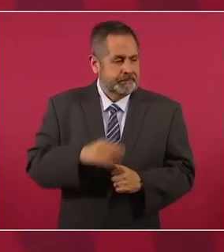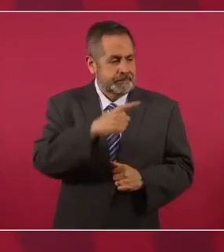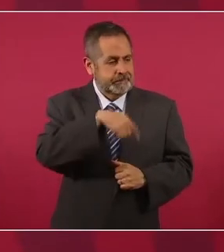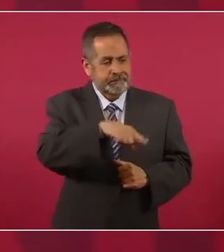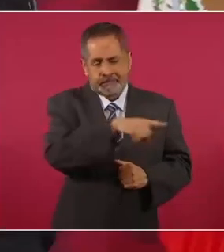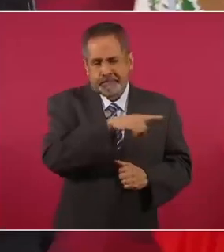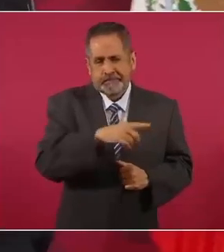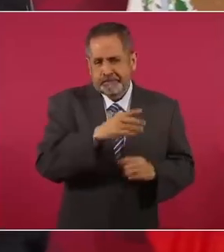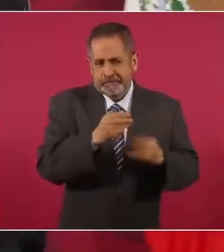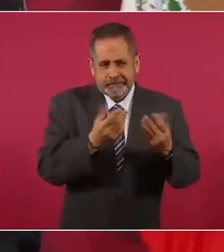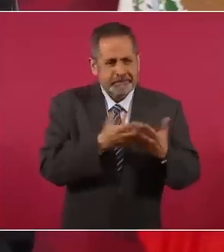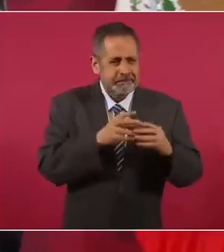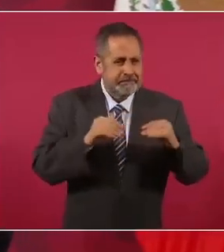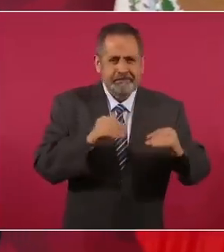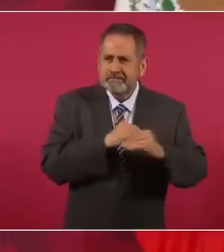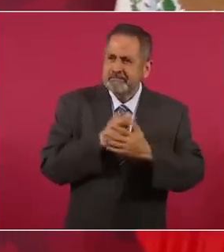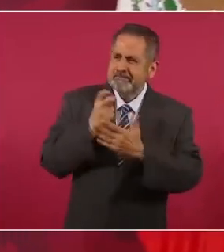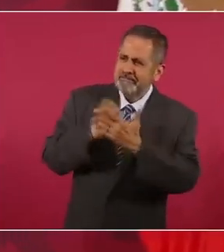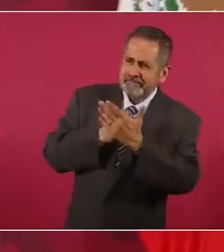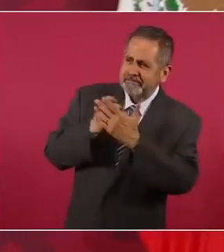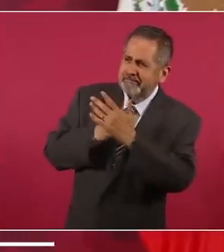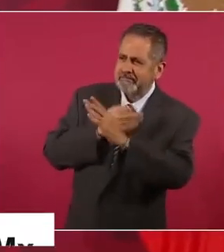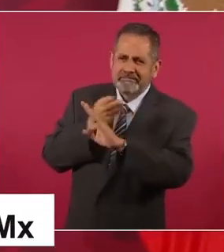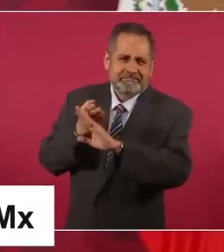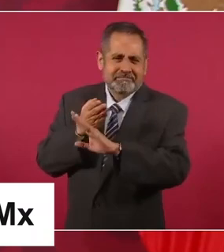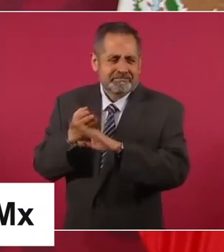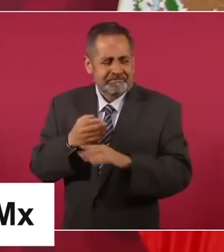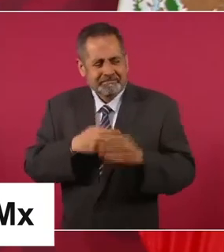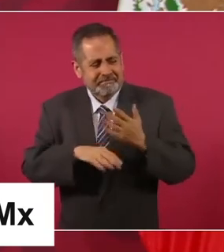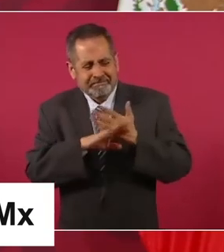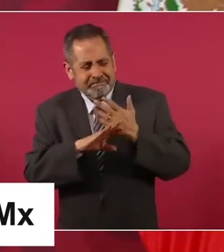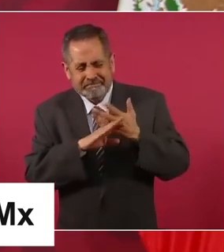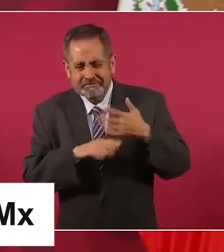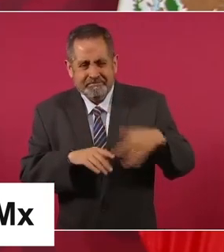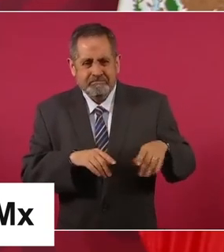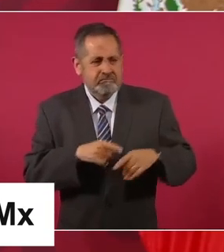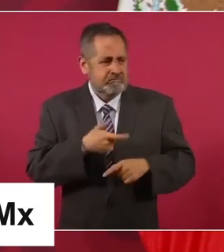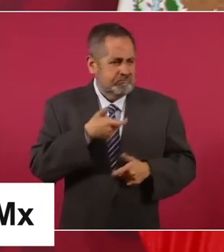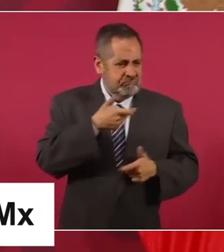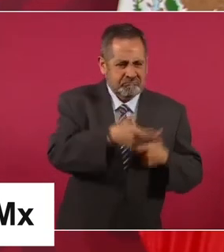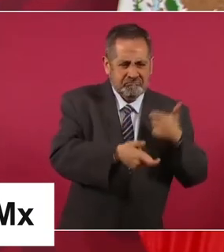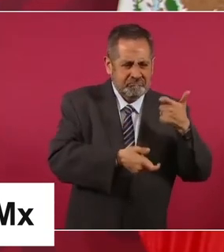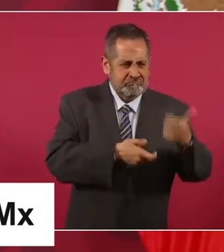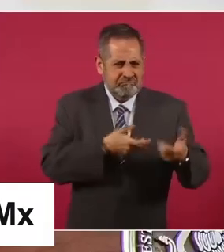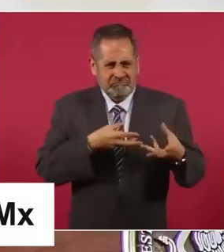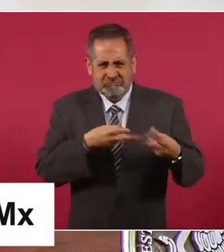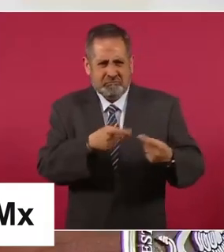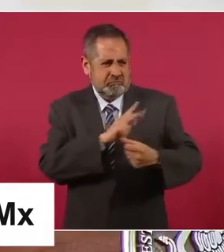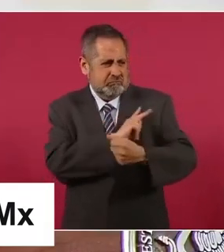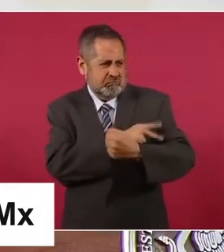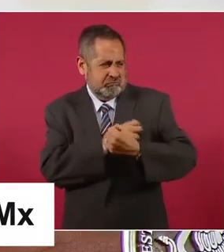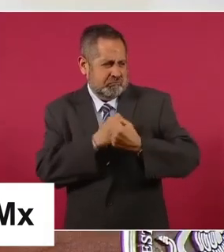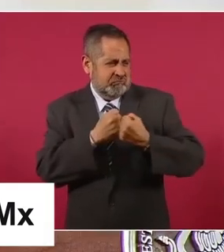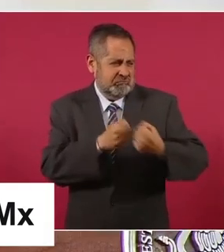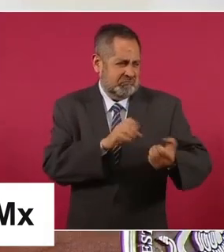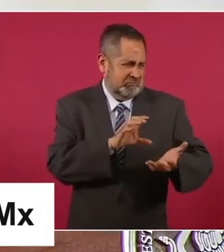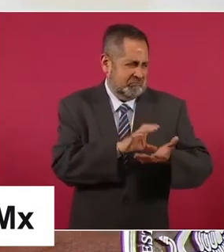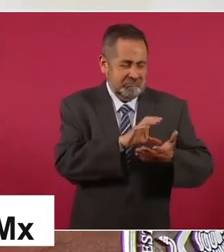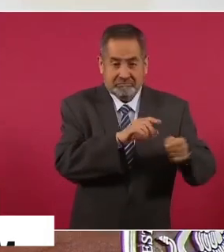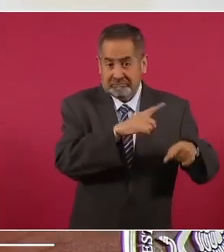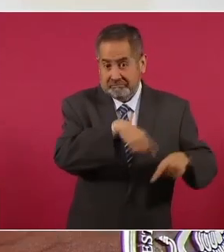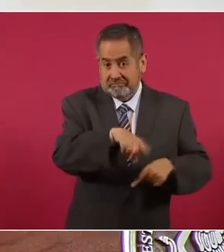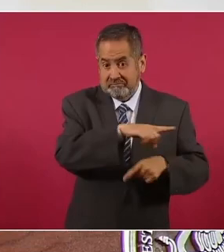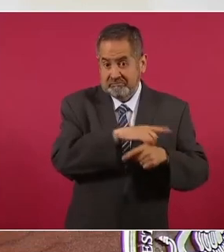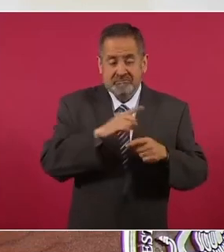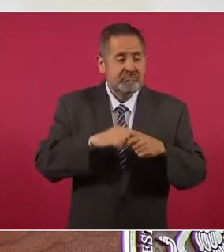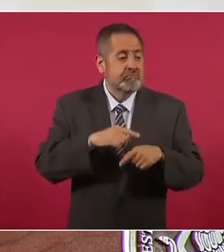los oligarcas, con todo su dinero, con todo su poder, con todos